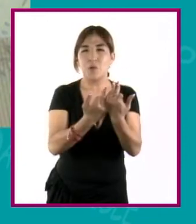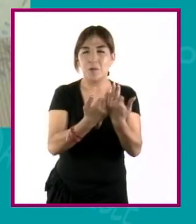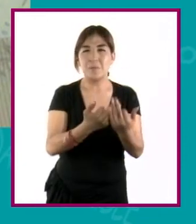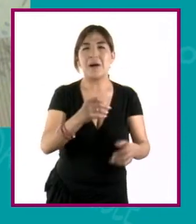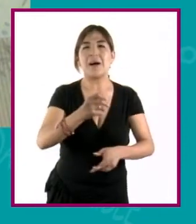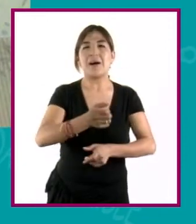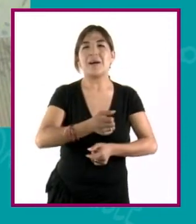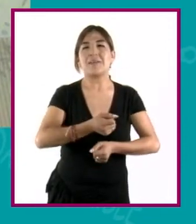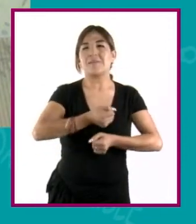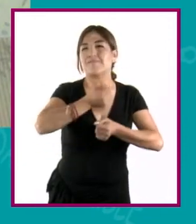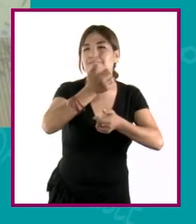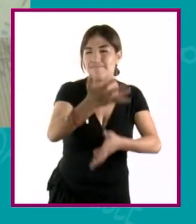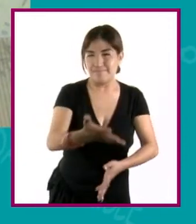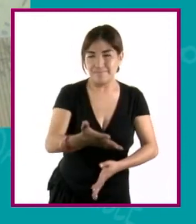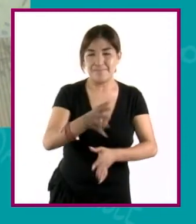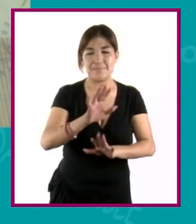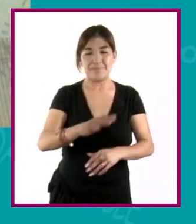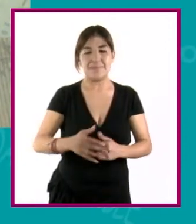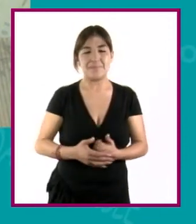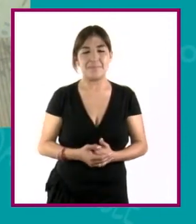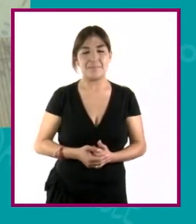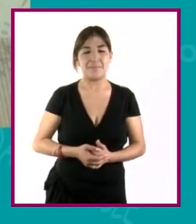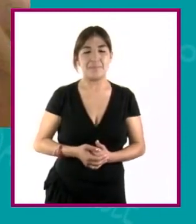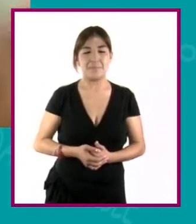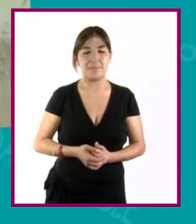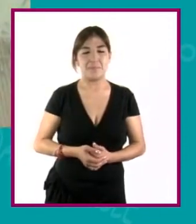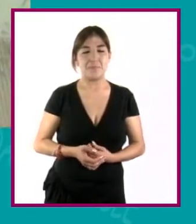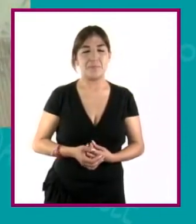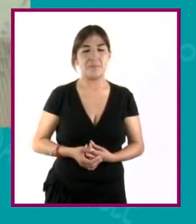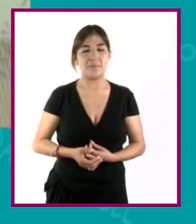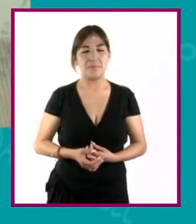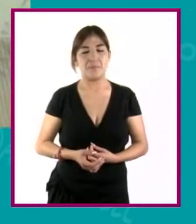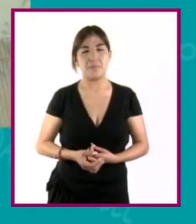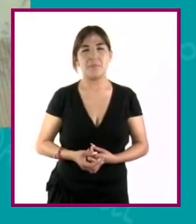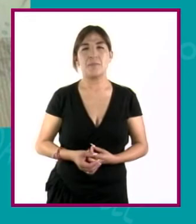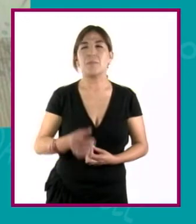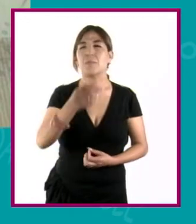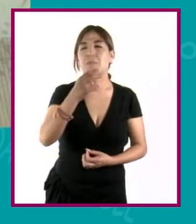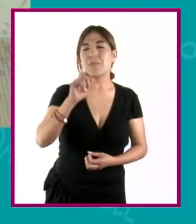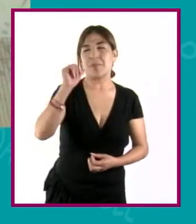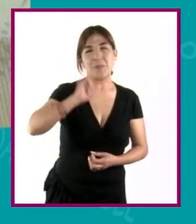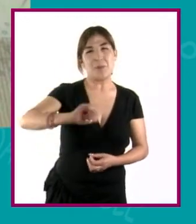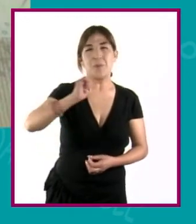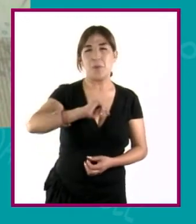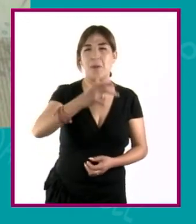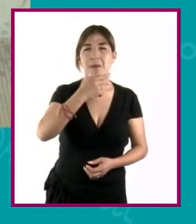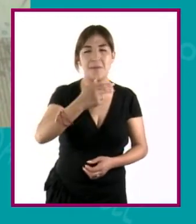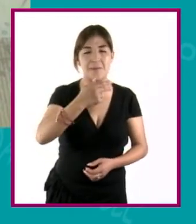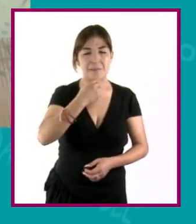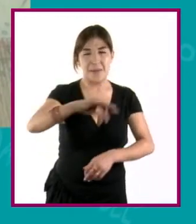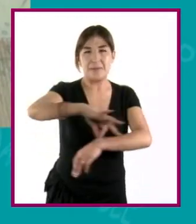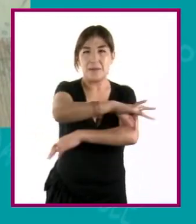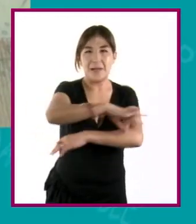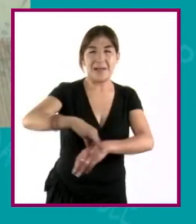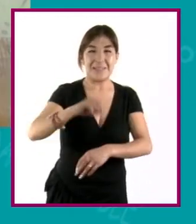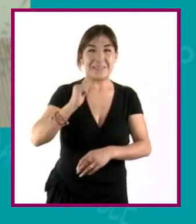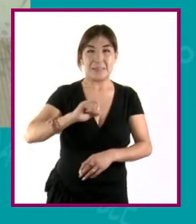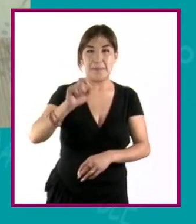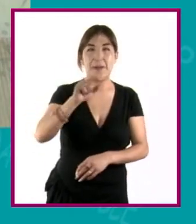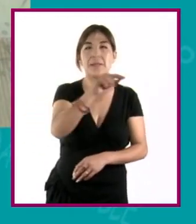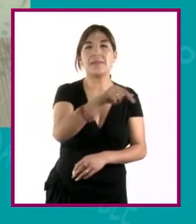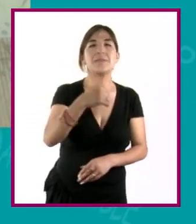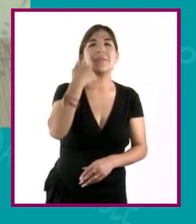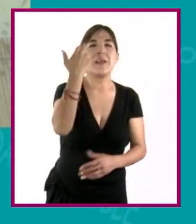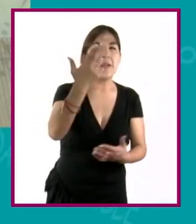Lecruccié, un arquitecto del siglo XX, decía que él prefería el dibujo a las